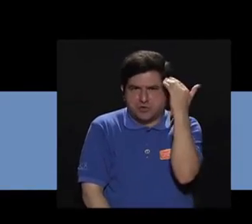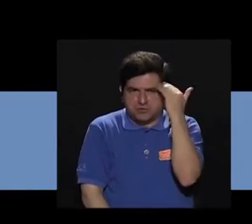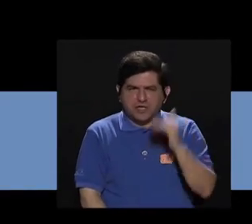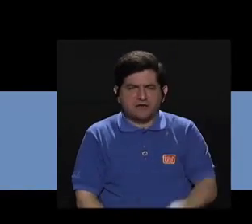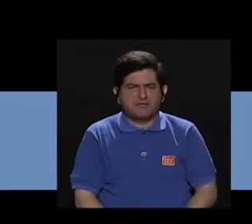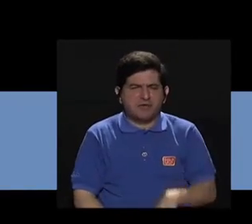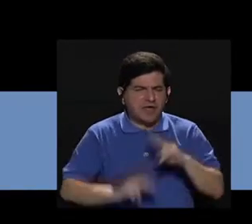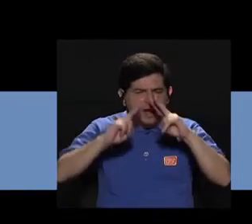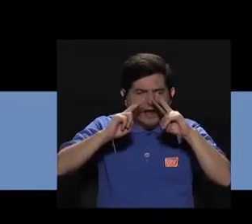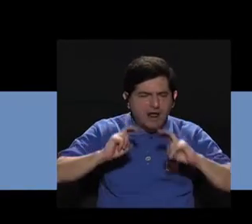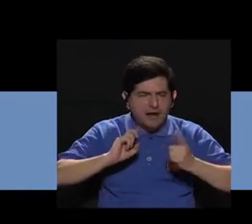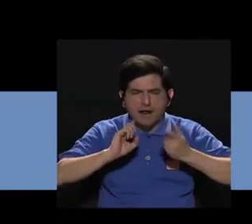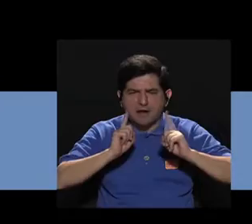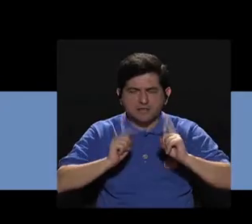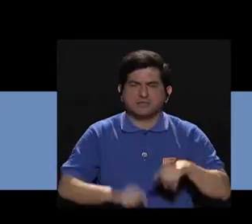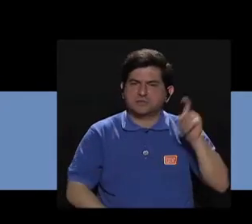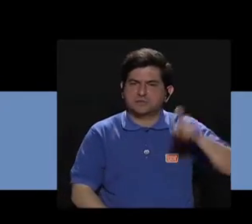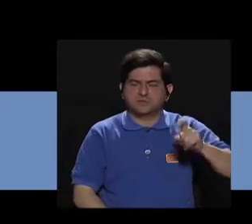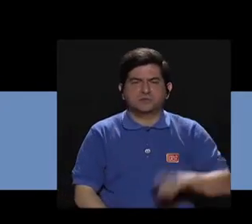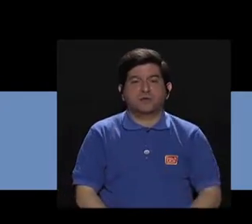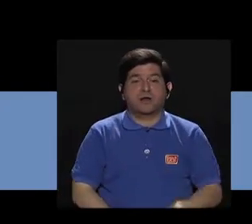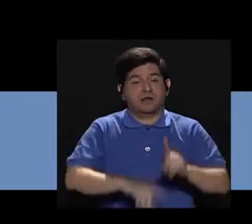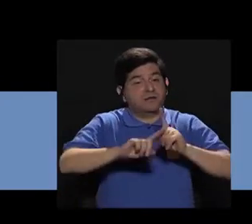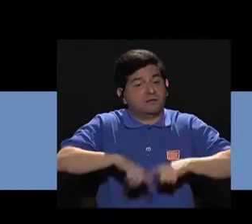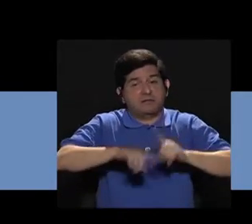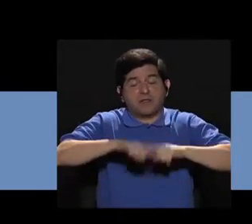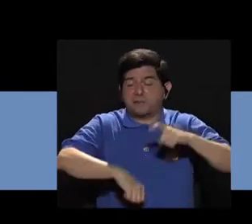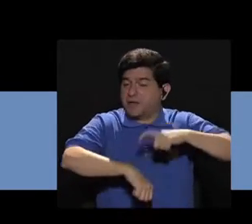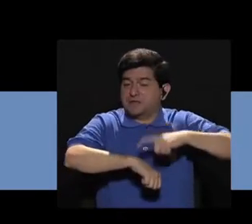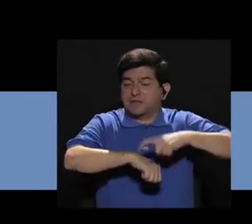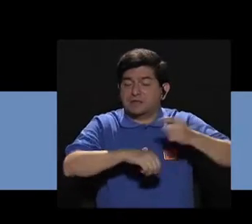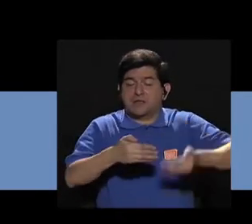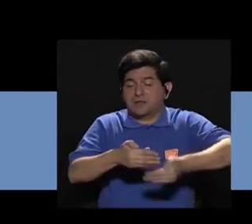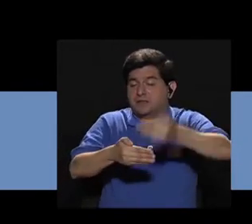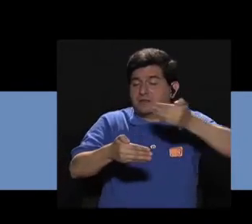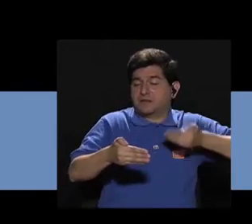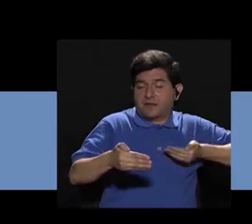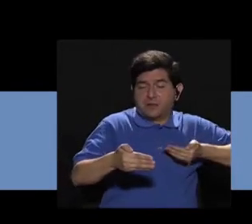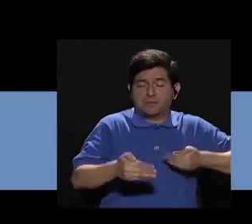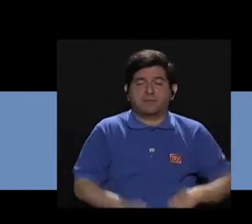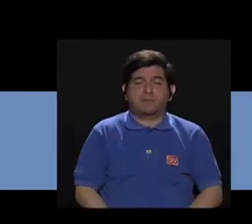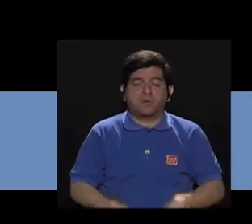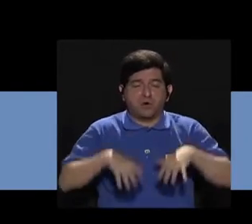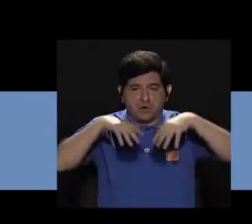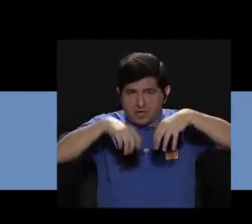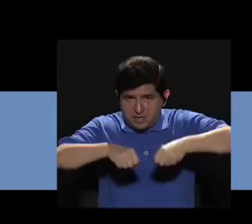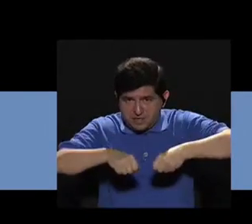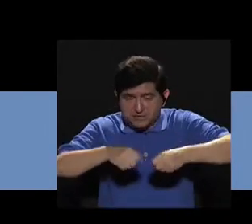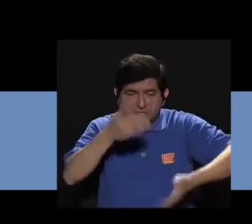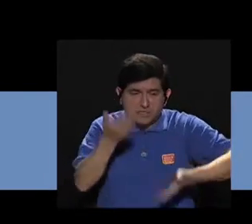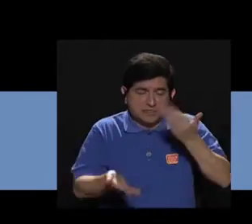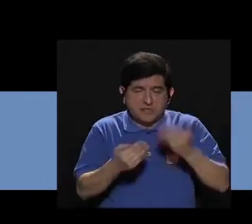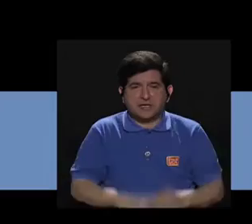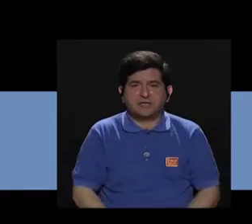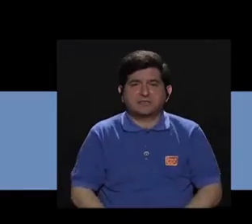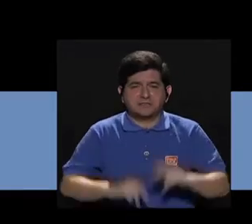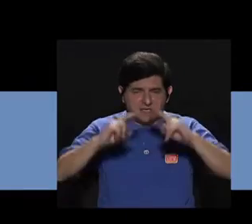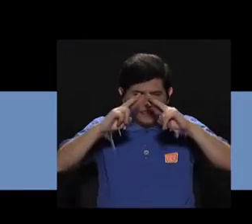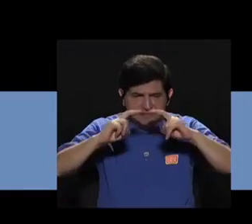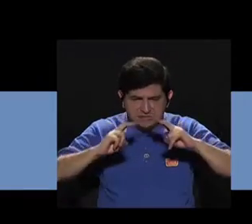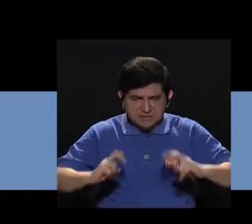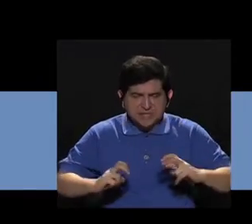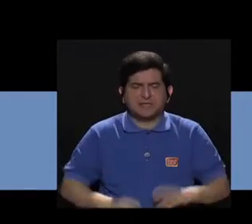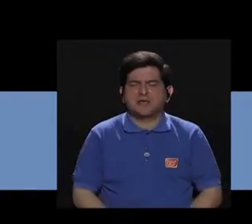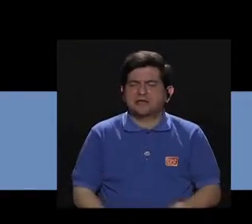o saber qué exámenes puede realizar porque depende del tiempo que no se ha realizado, una consulta, tal vez hay